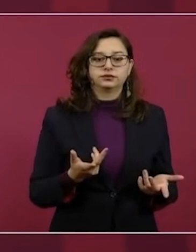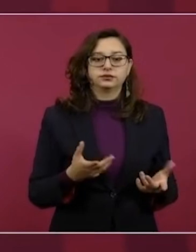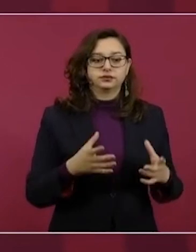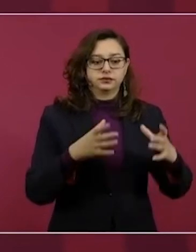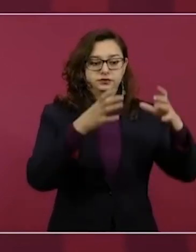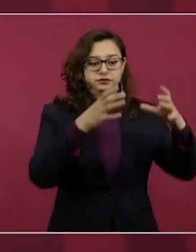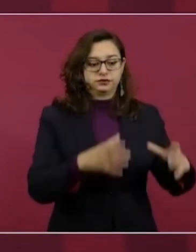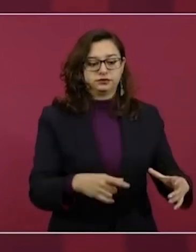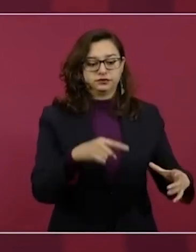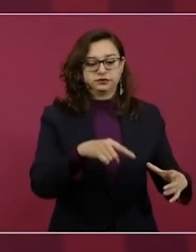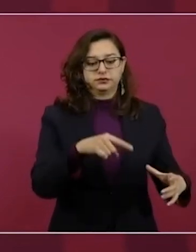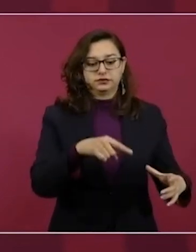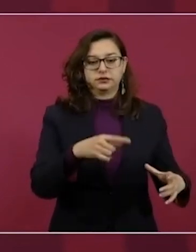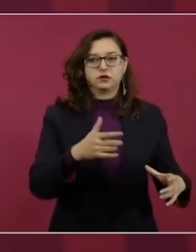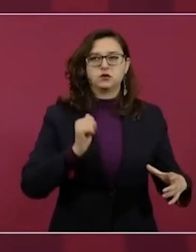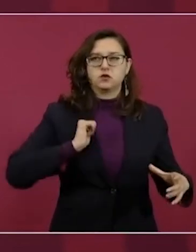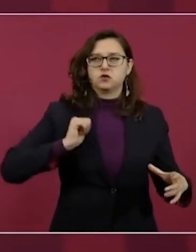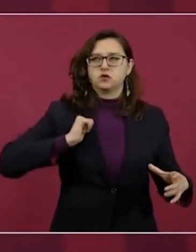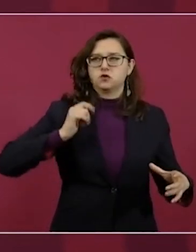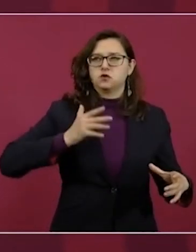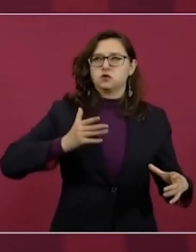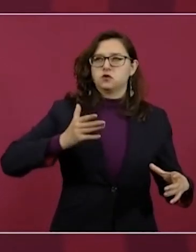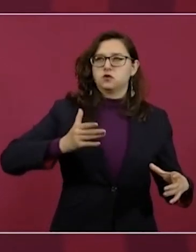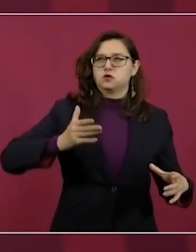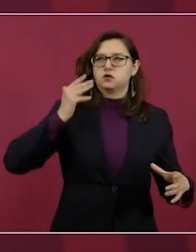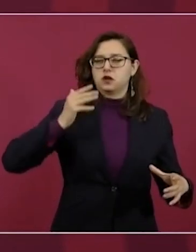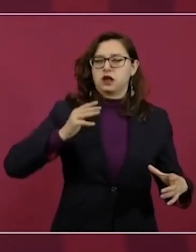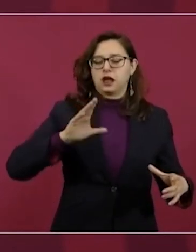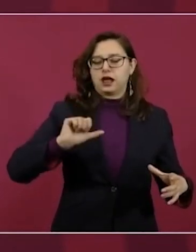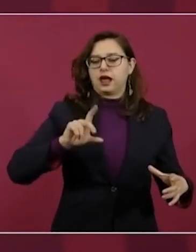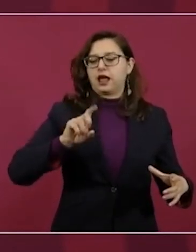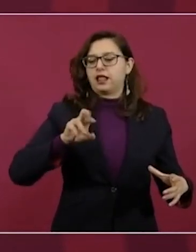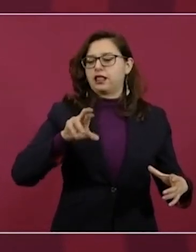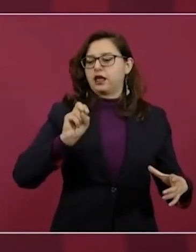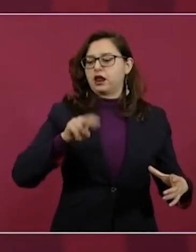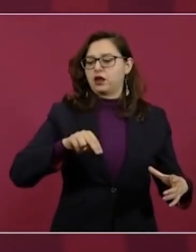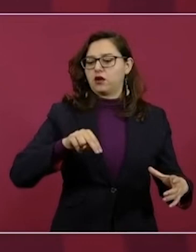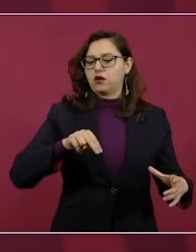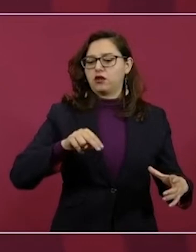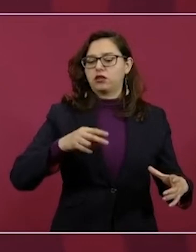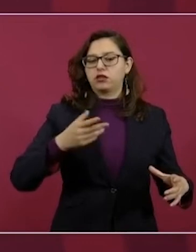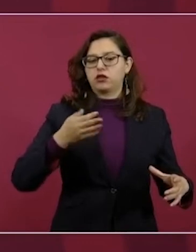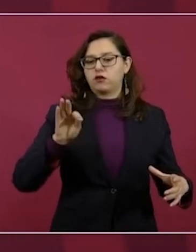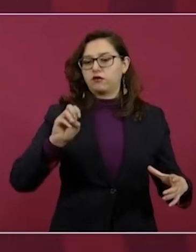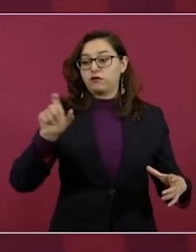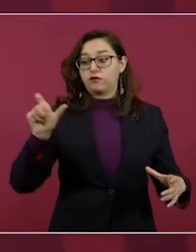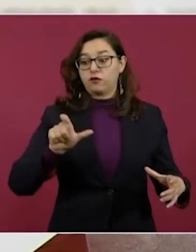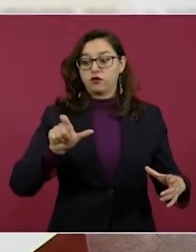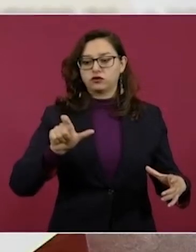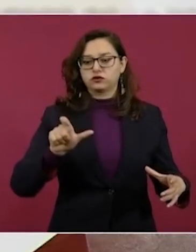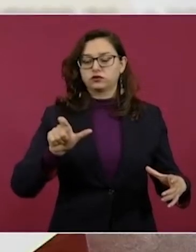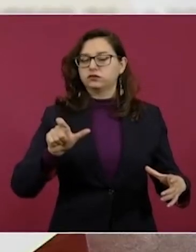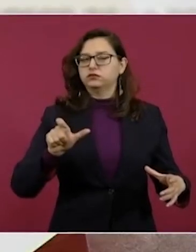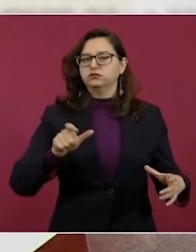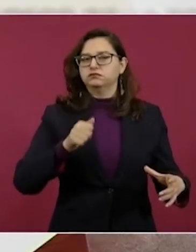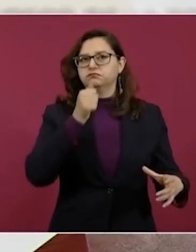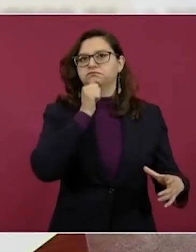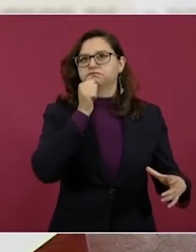crudo en la época de Felipe Calderón o de Fox, sobre todo Calderón,